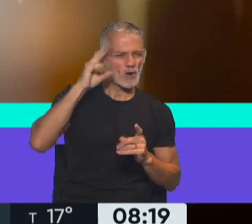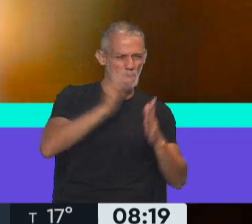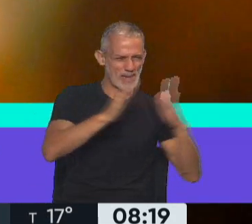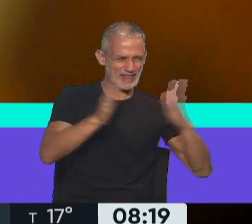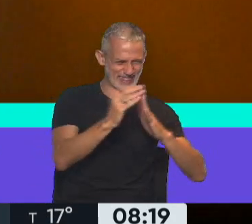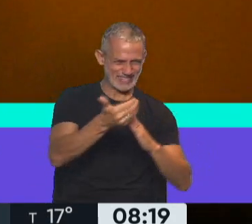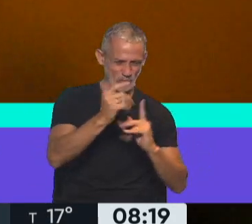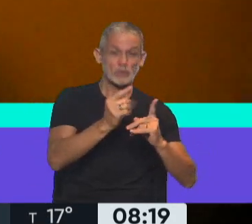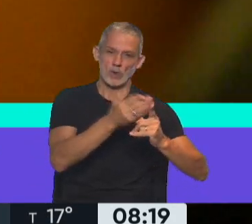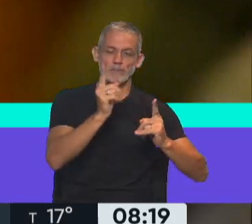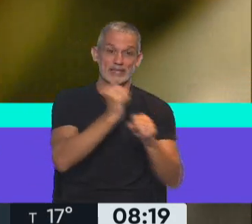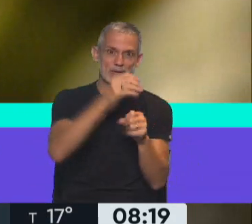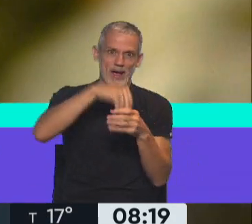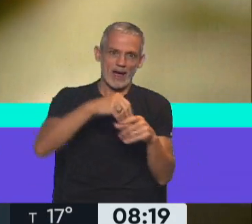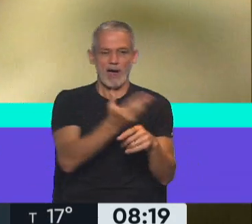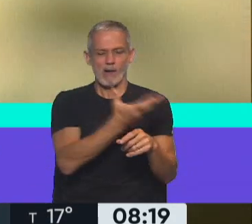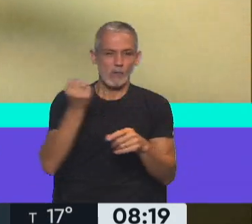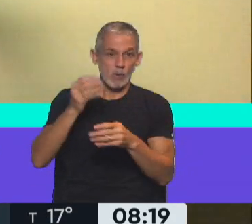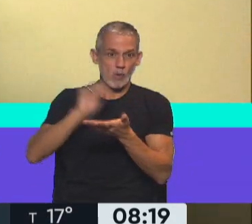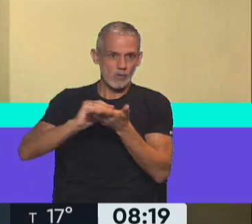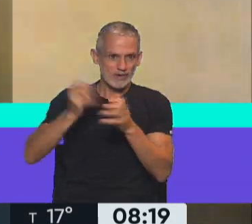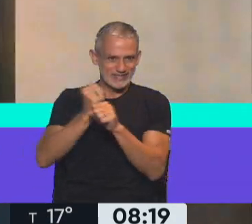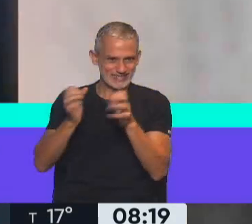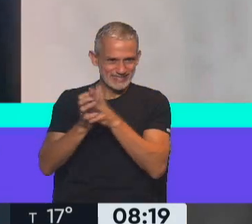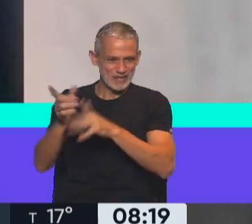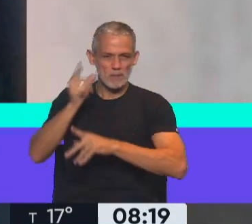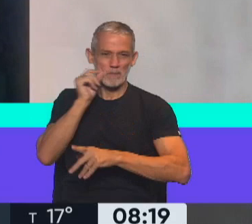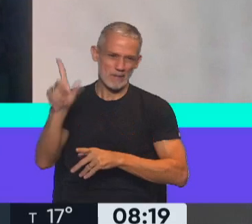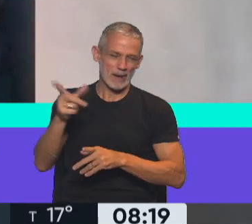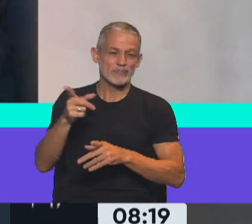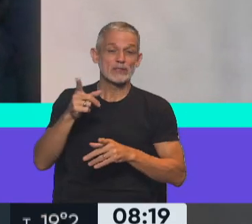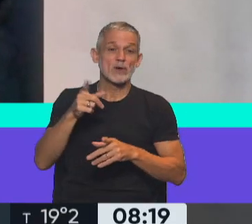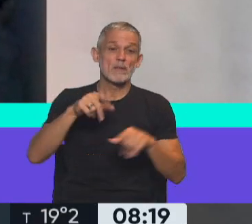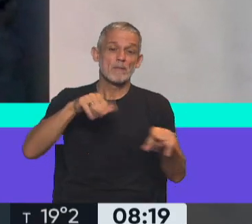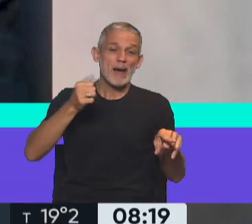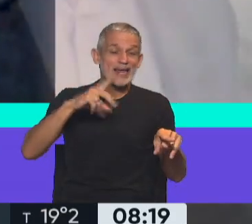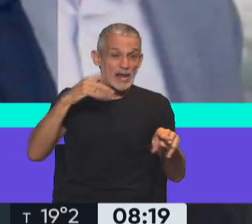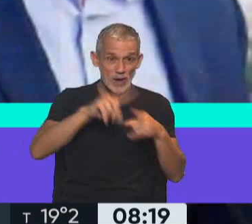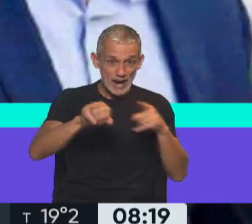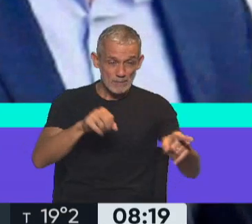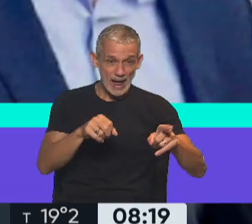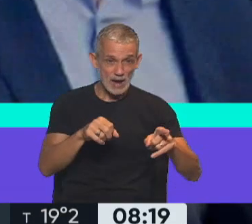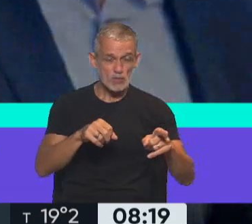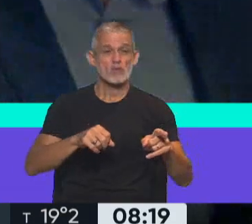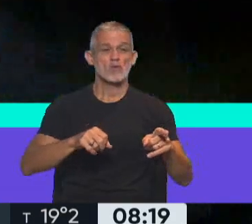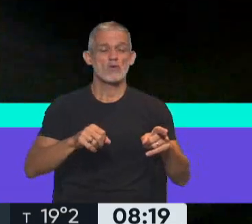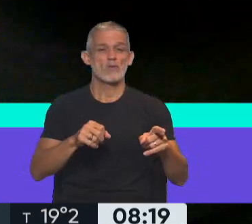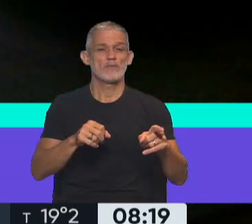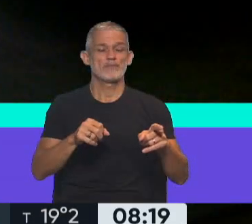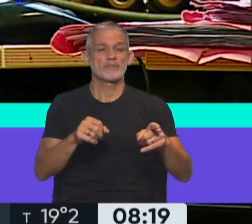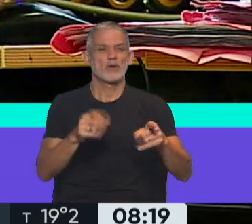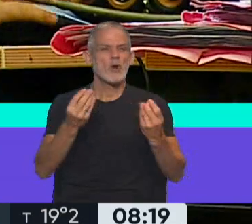Y después, según da a entender el propio Mariano, el